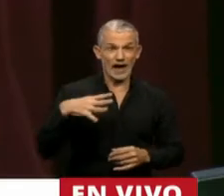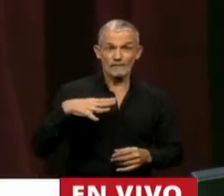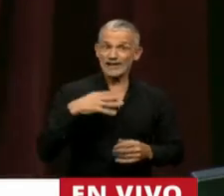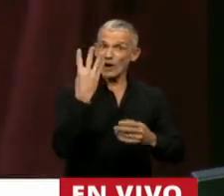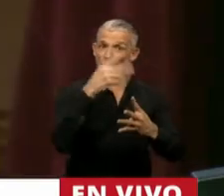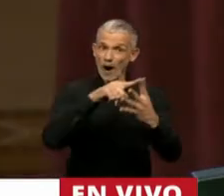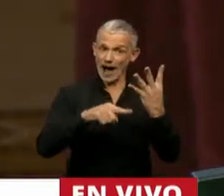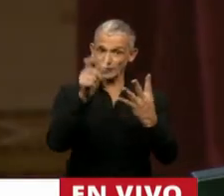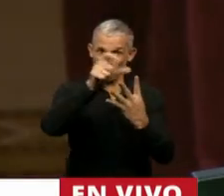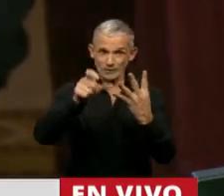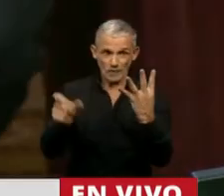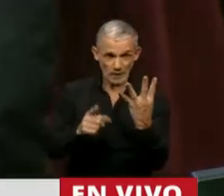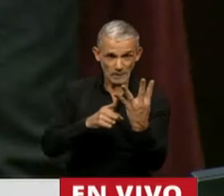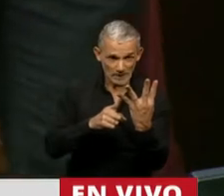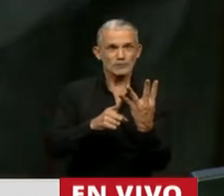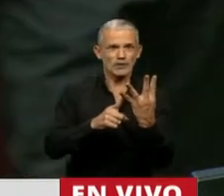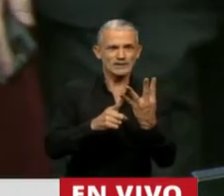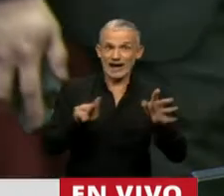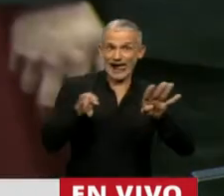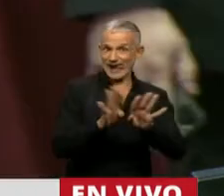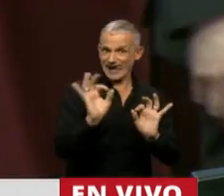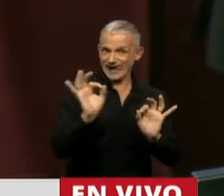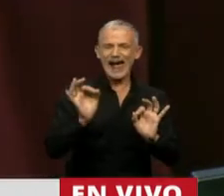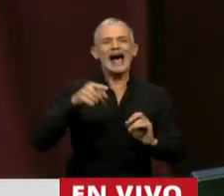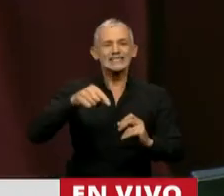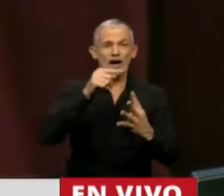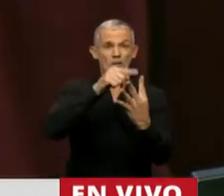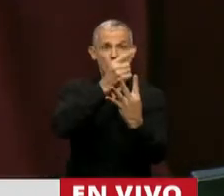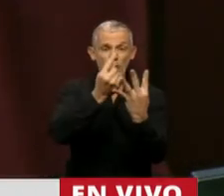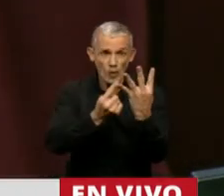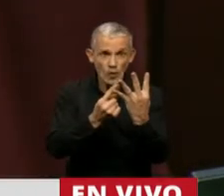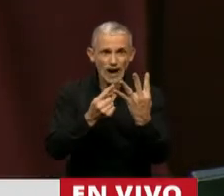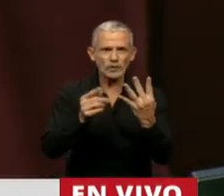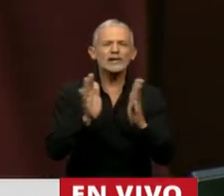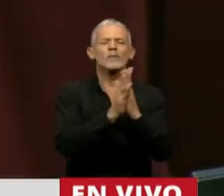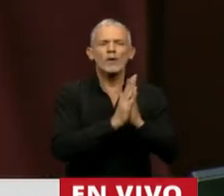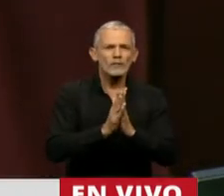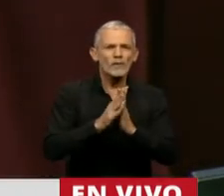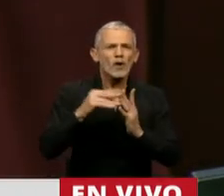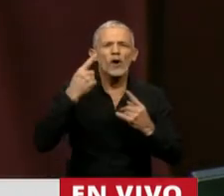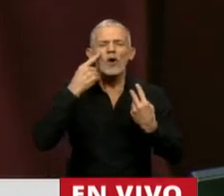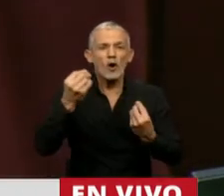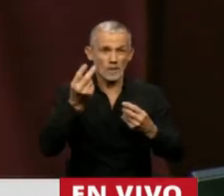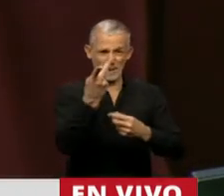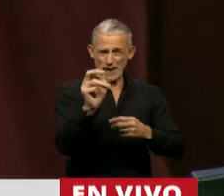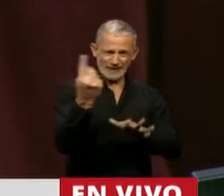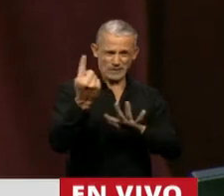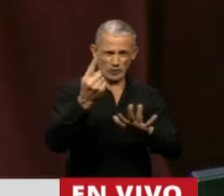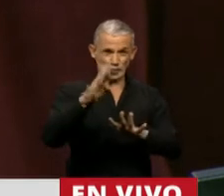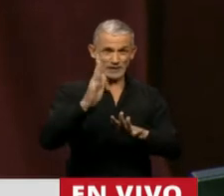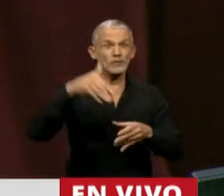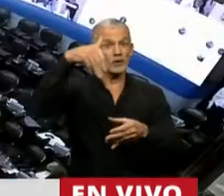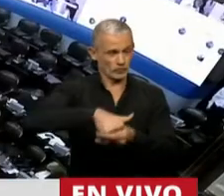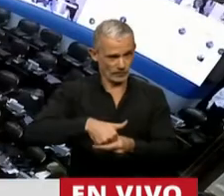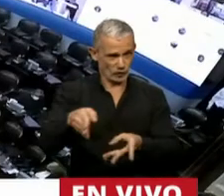cuatro oradores y no hay cierres, con lo cual les pido que estén todos atentos porque en 20 minutos se